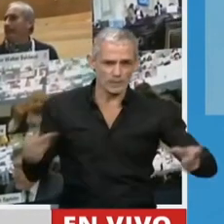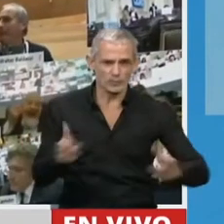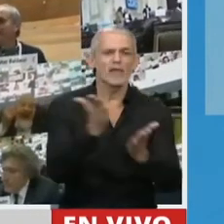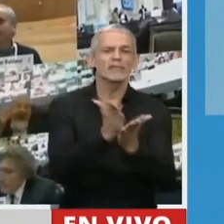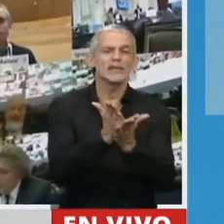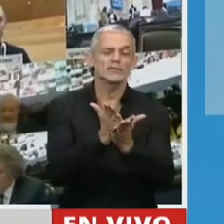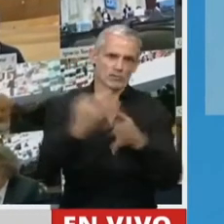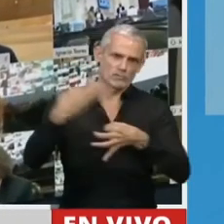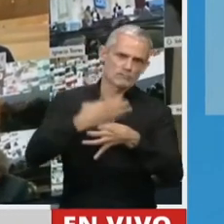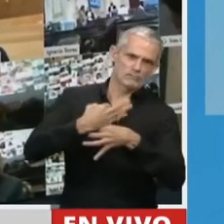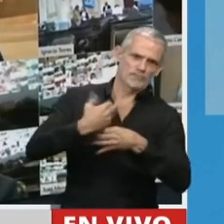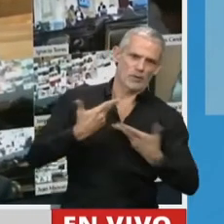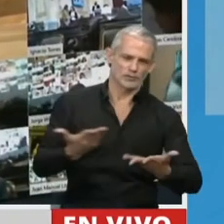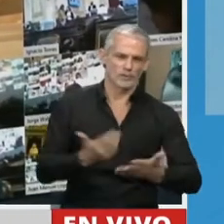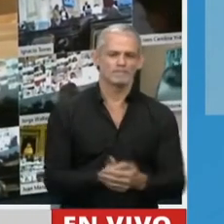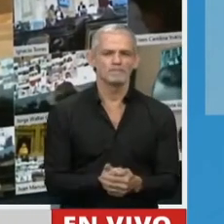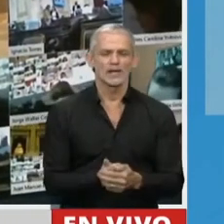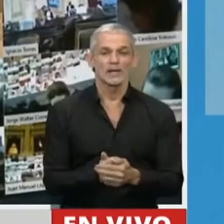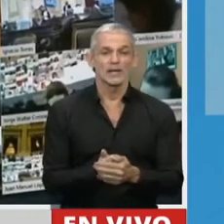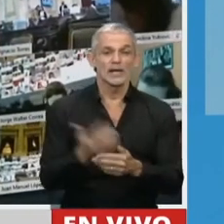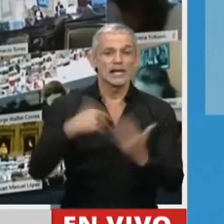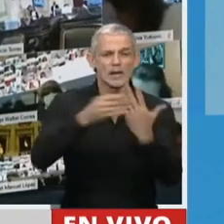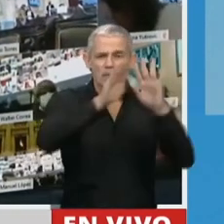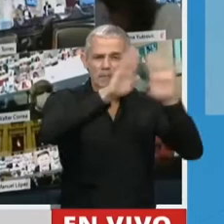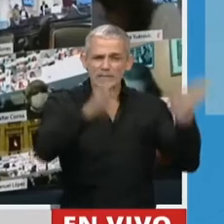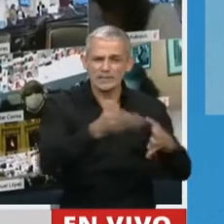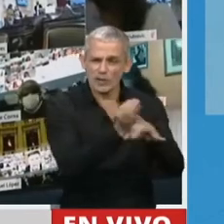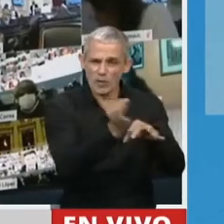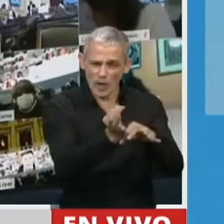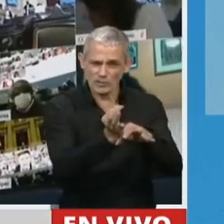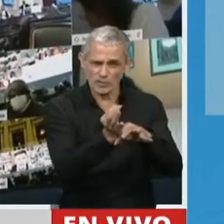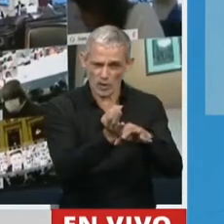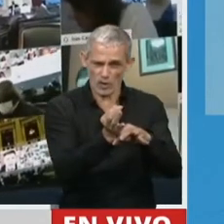es el derecho a educarse. Apenas el Ministerio de Educación